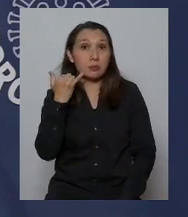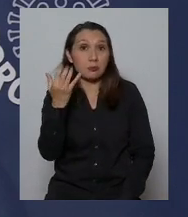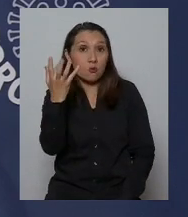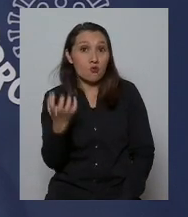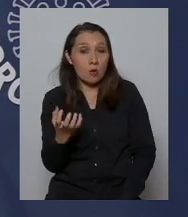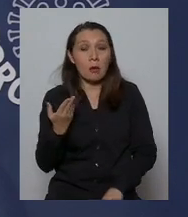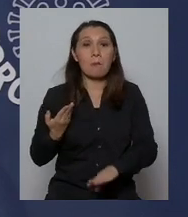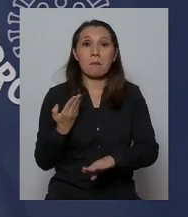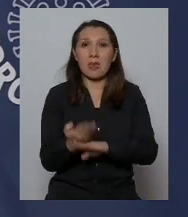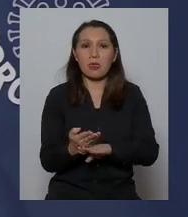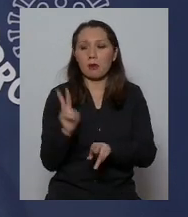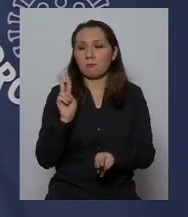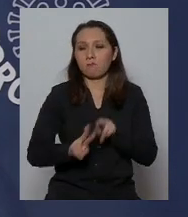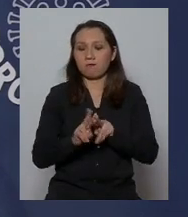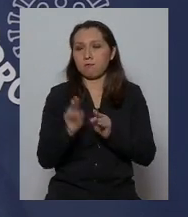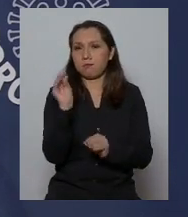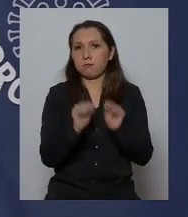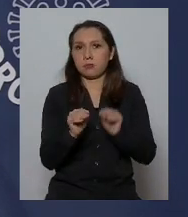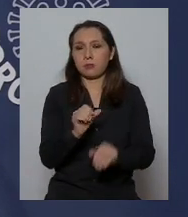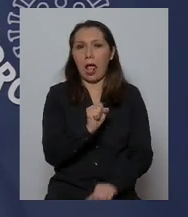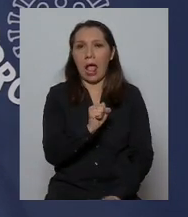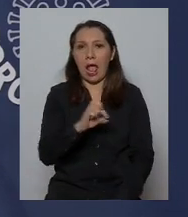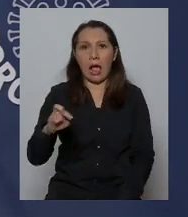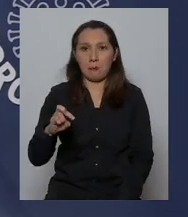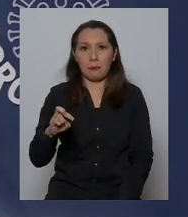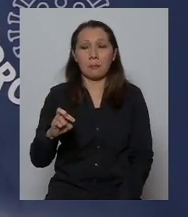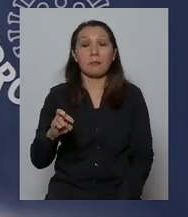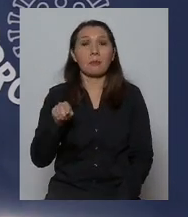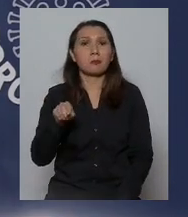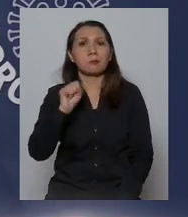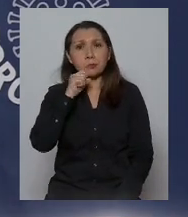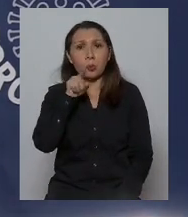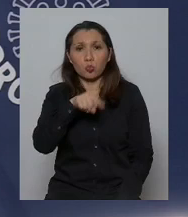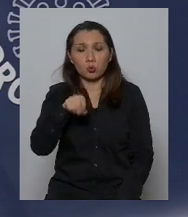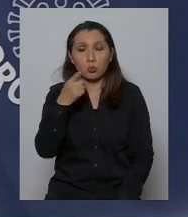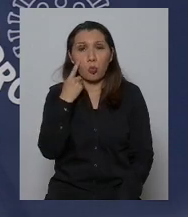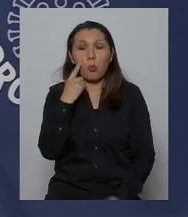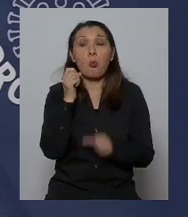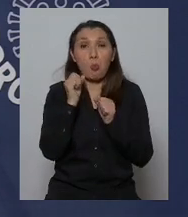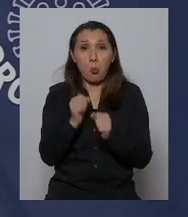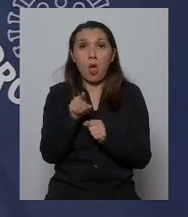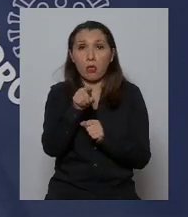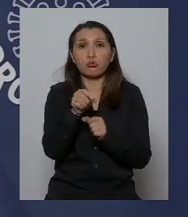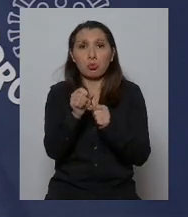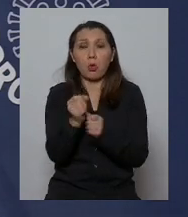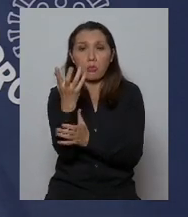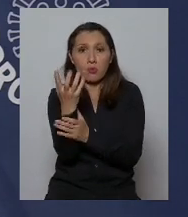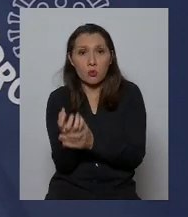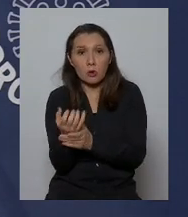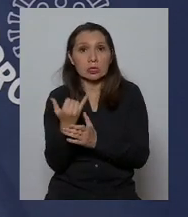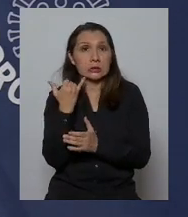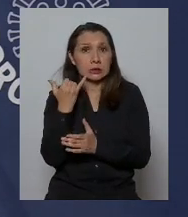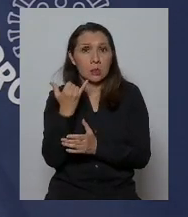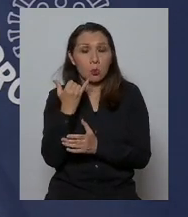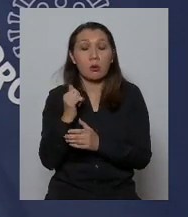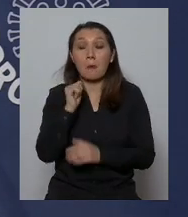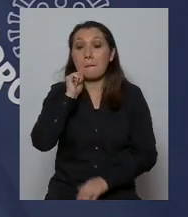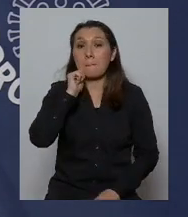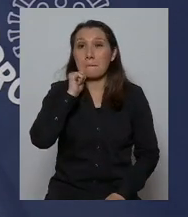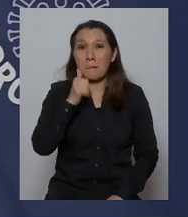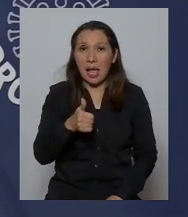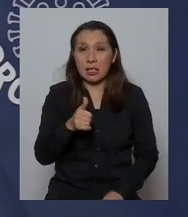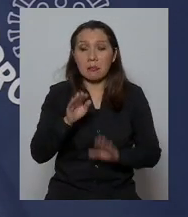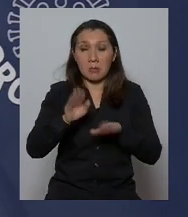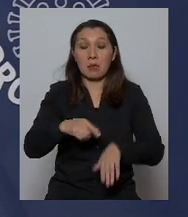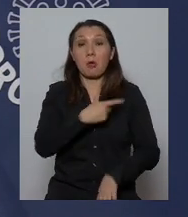solicitado que se desarrolle una app que como ustedes ya saben ya puede ser descargada y el día de mañana